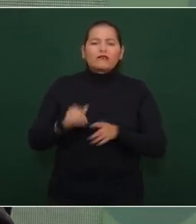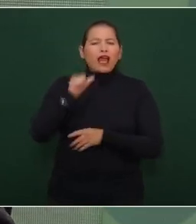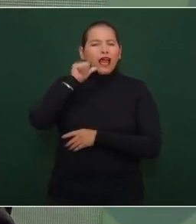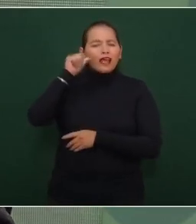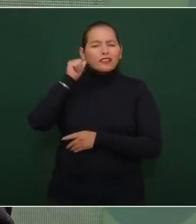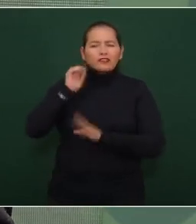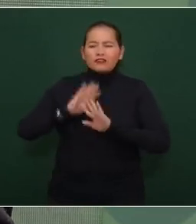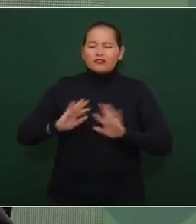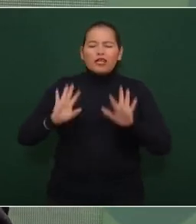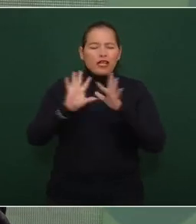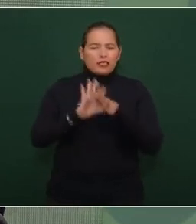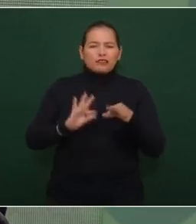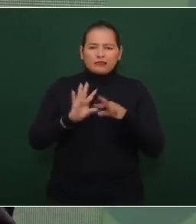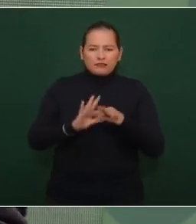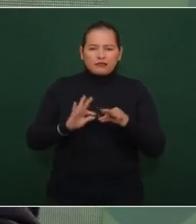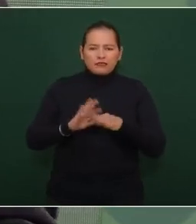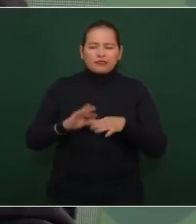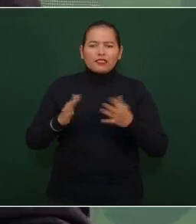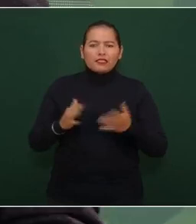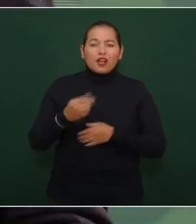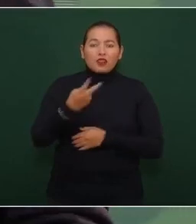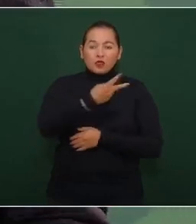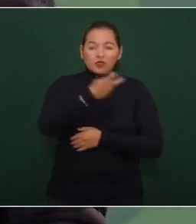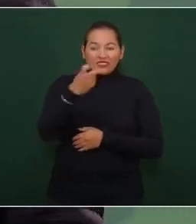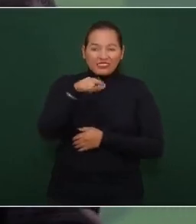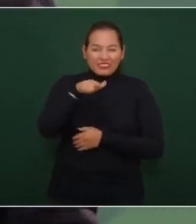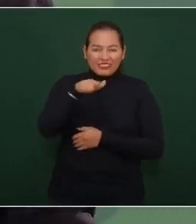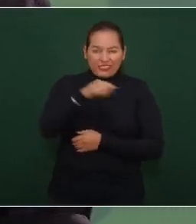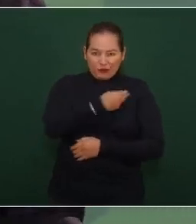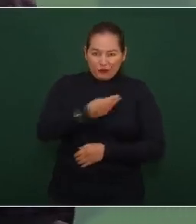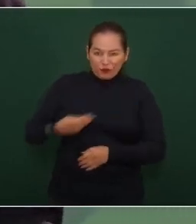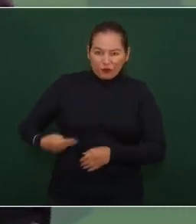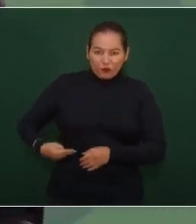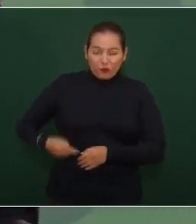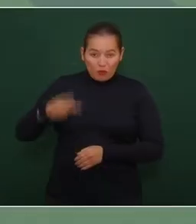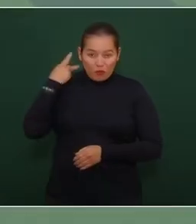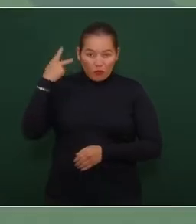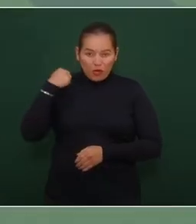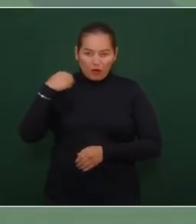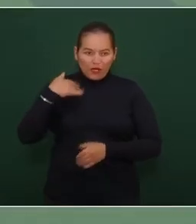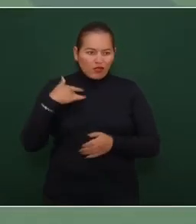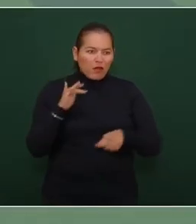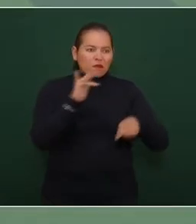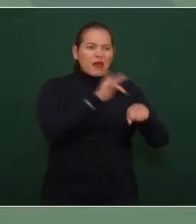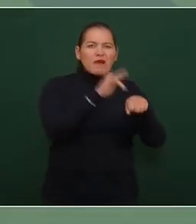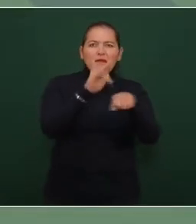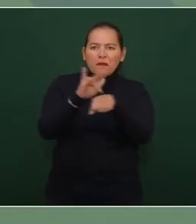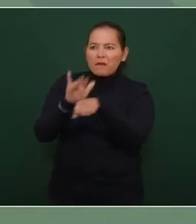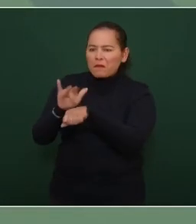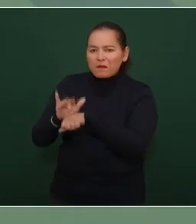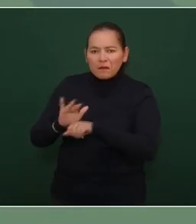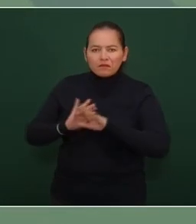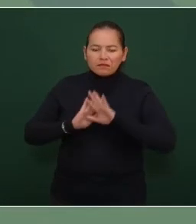los 217 municipios de Puebla aquí donde estamos